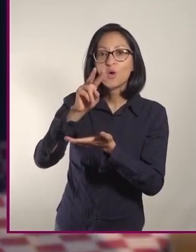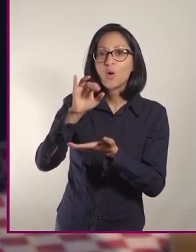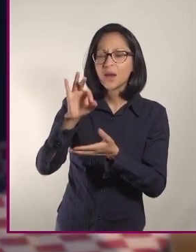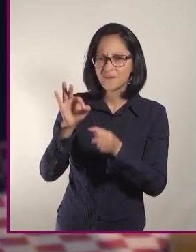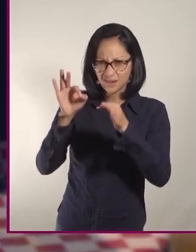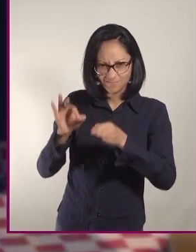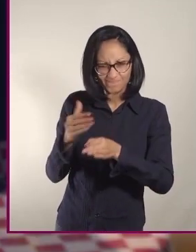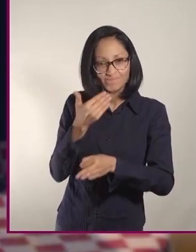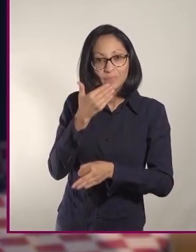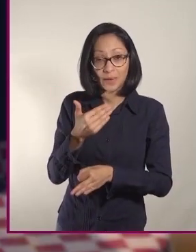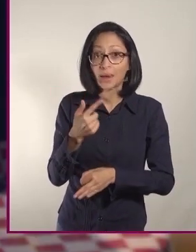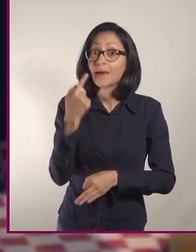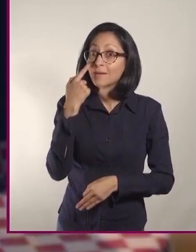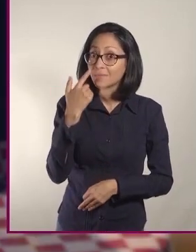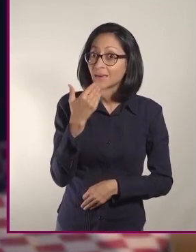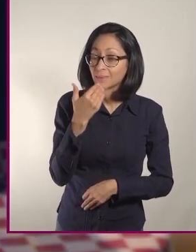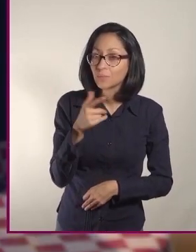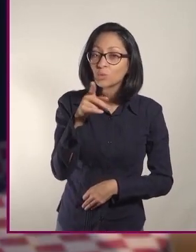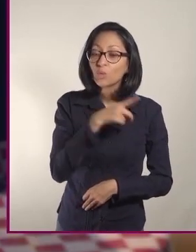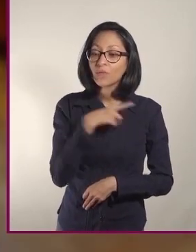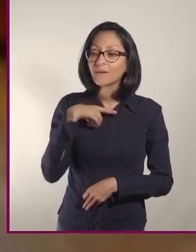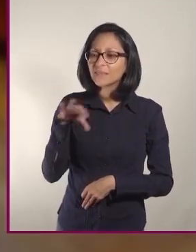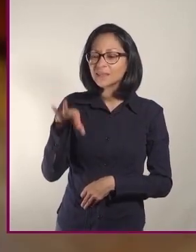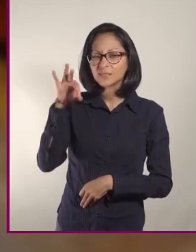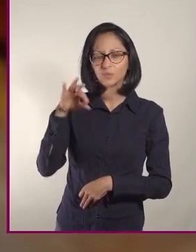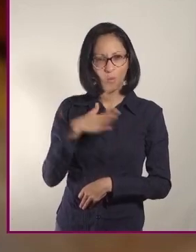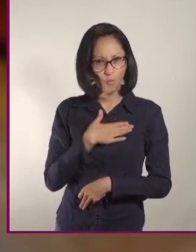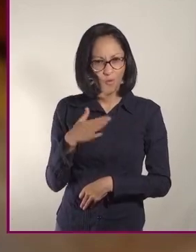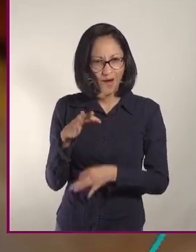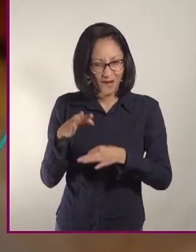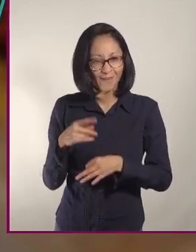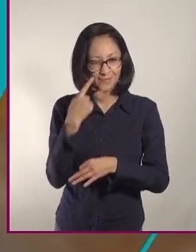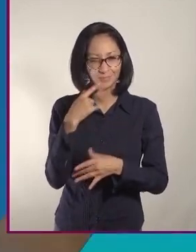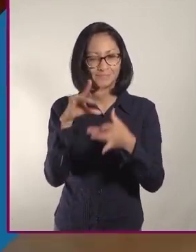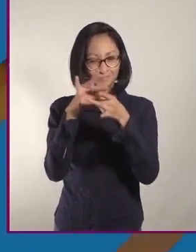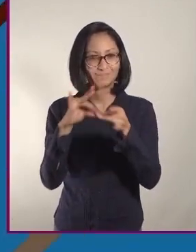El asunto es escoger el de mejor calidad. Vamos a verlo.